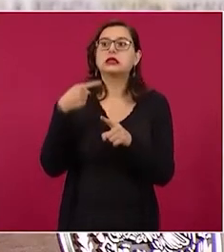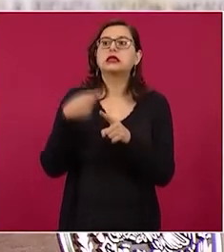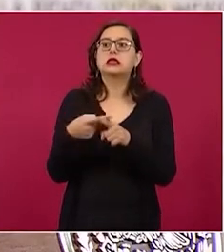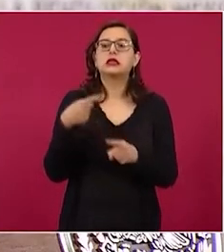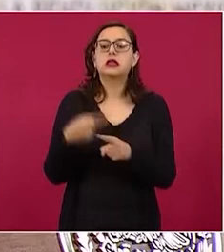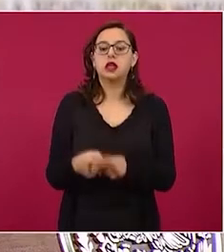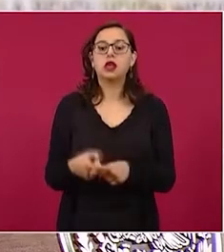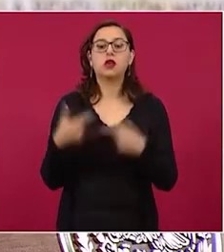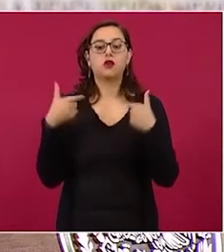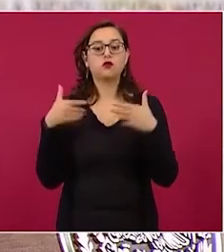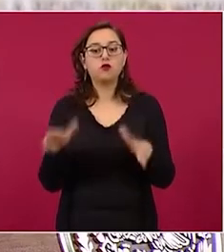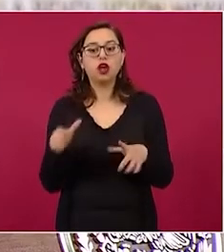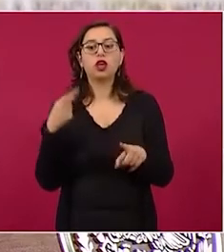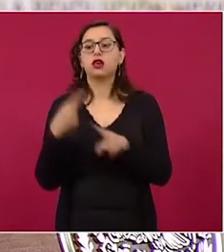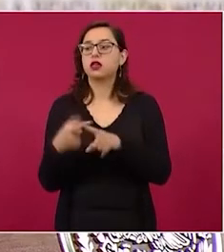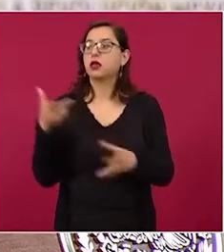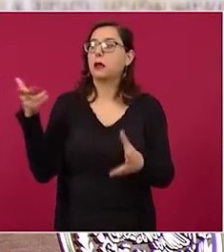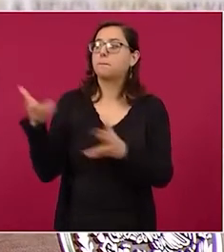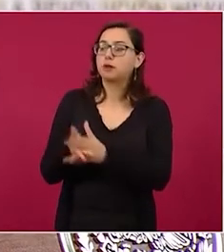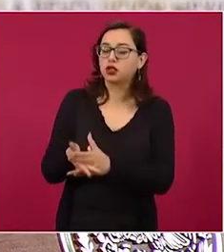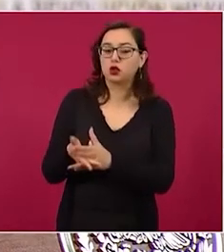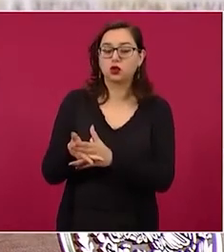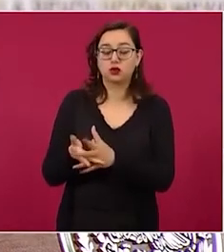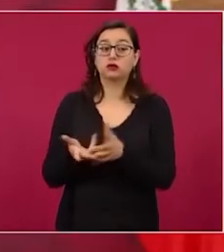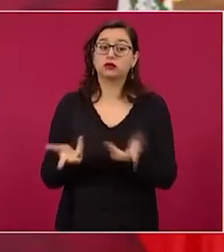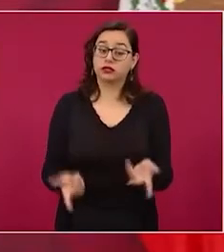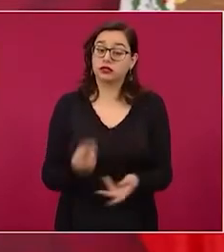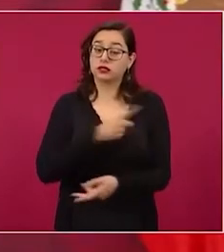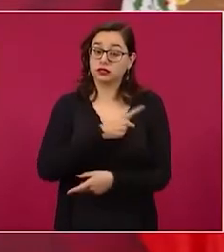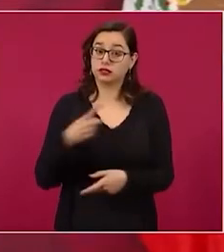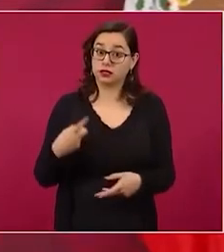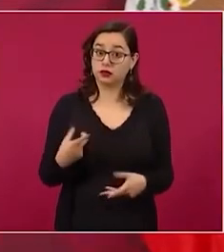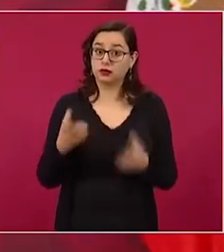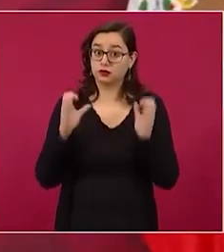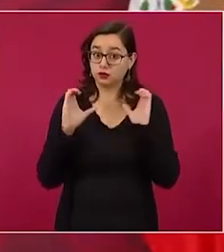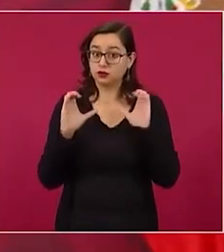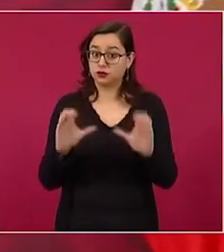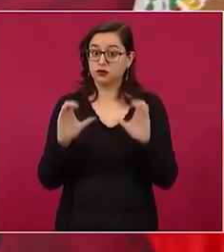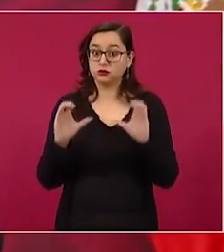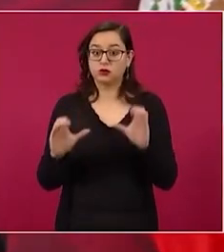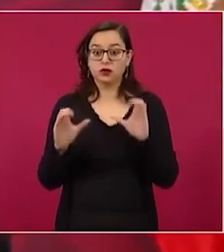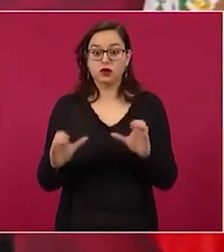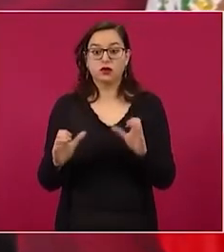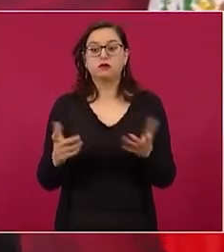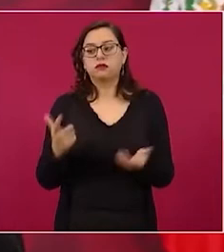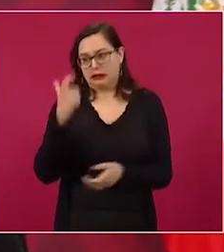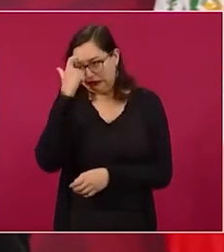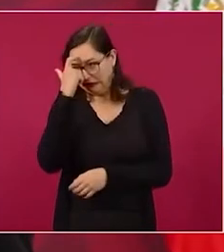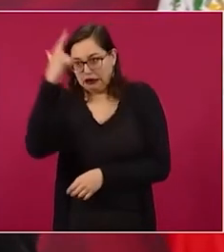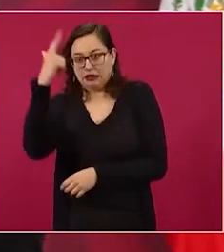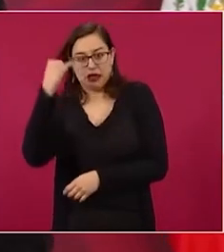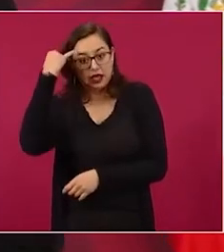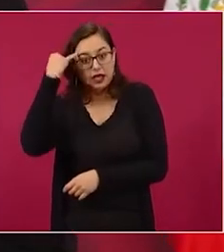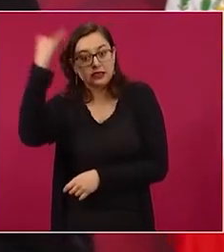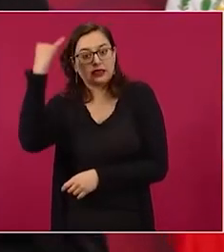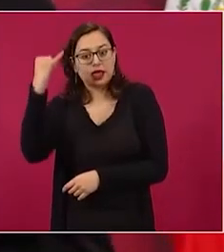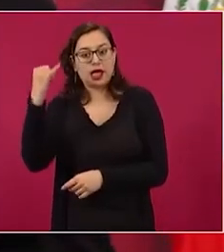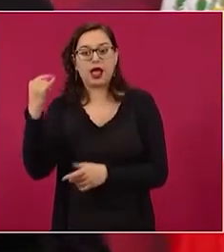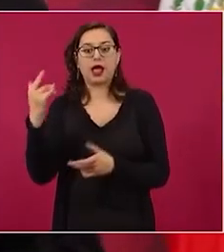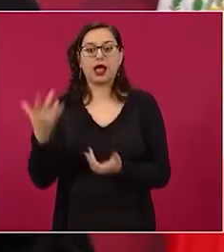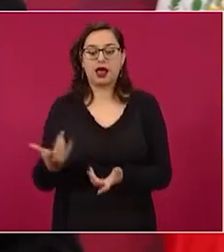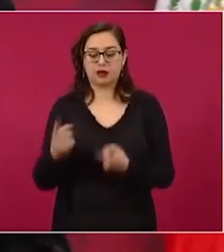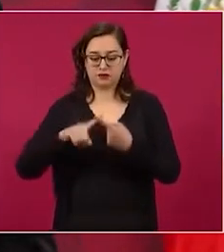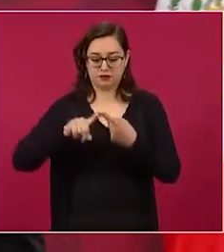Quiénes fueron, si hay autores intelectuales, quiénes fueron los autores